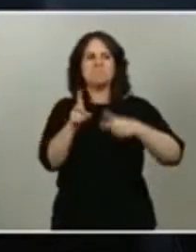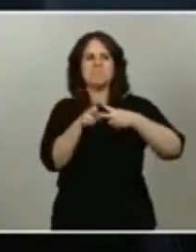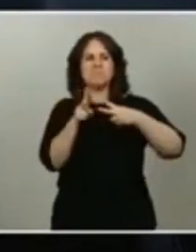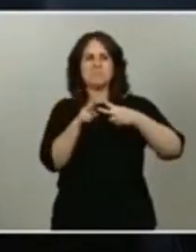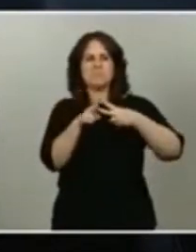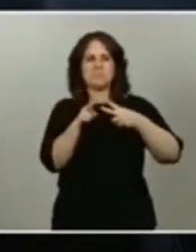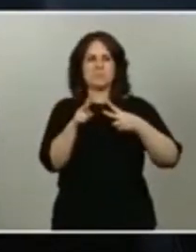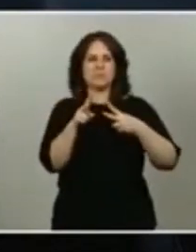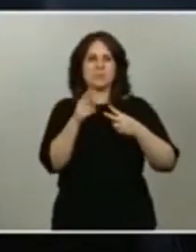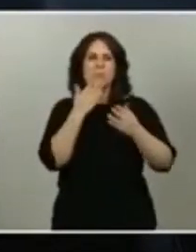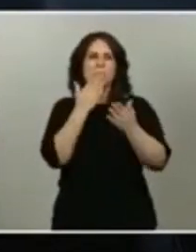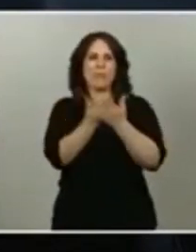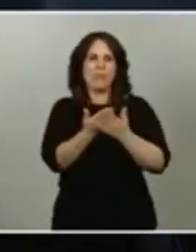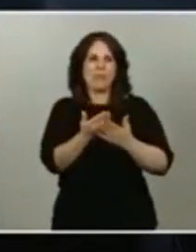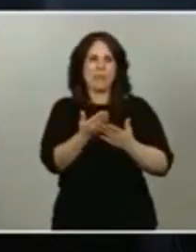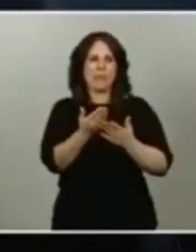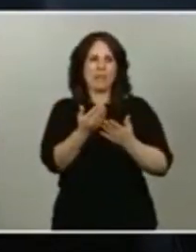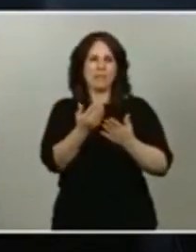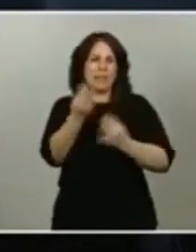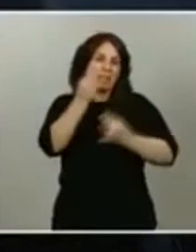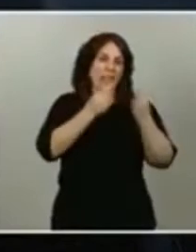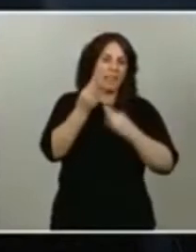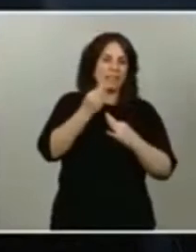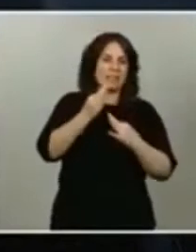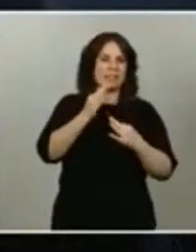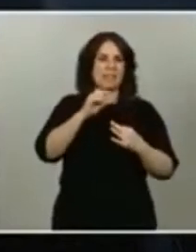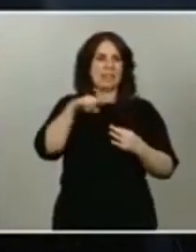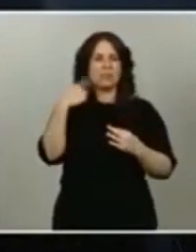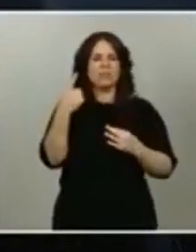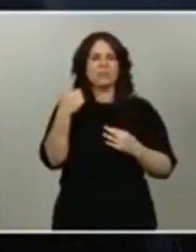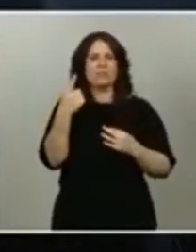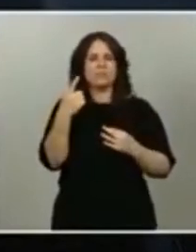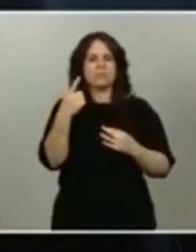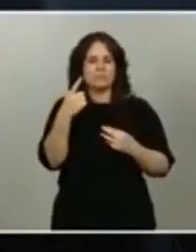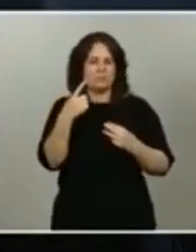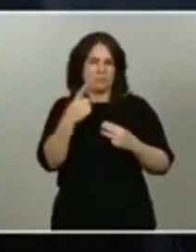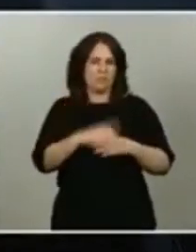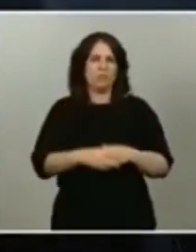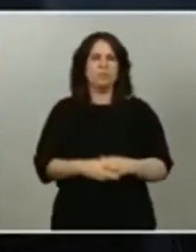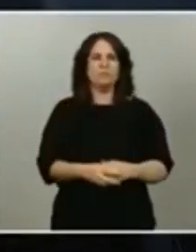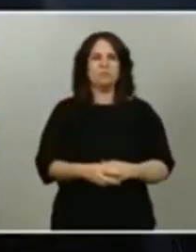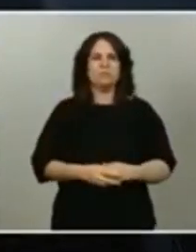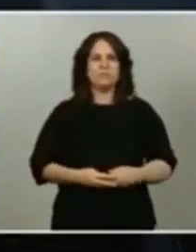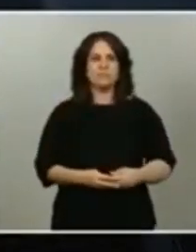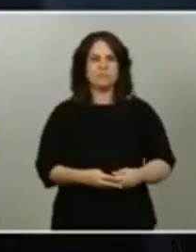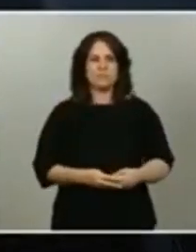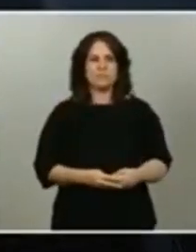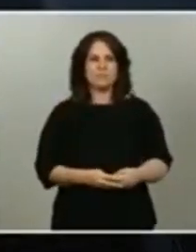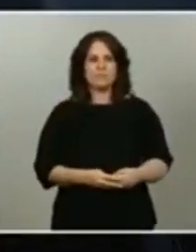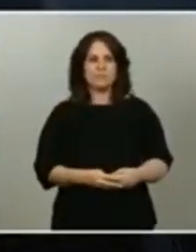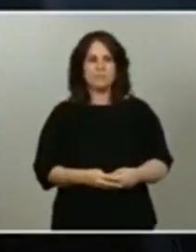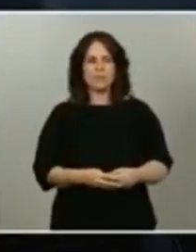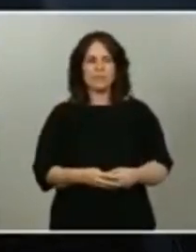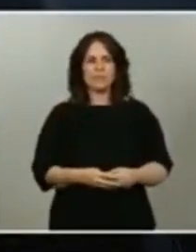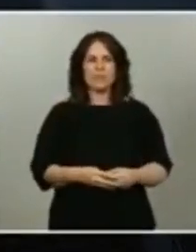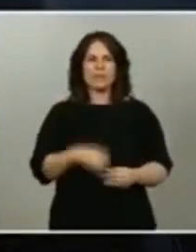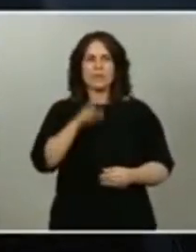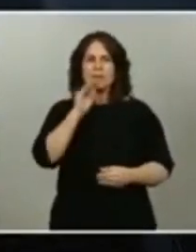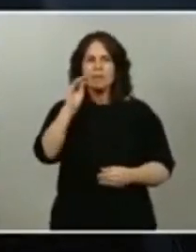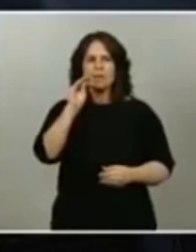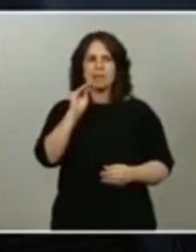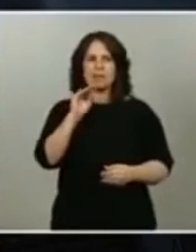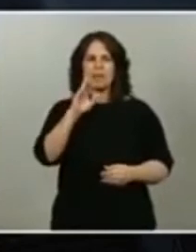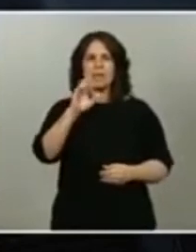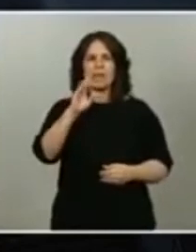matices y luego una propia digamos la primera se la han preguntado por las palabras de Iván Redondo de mejor